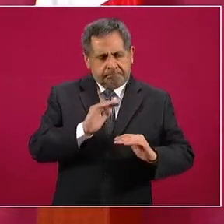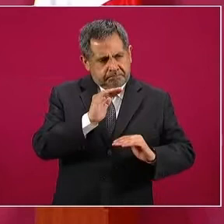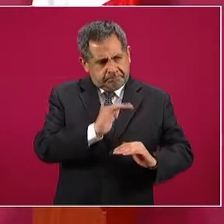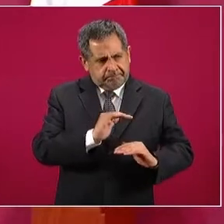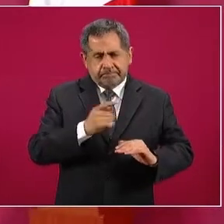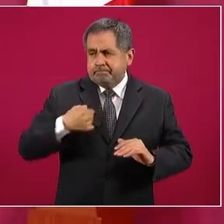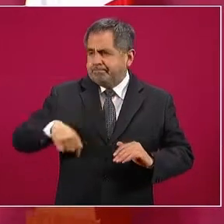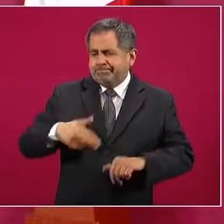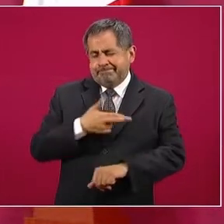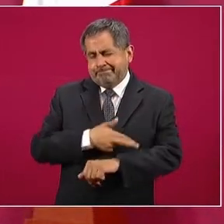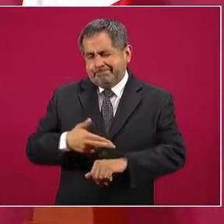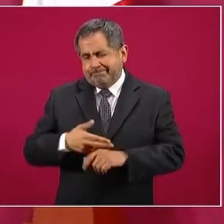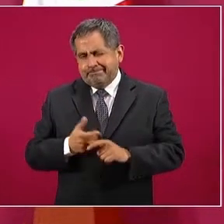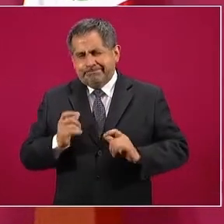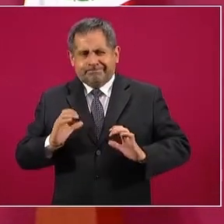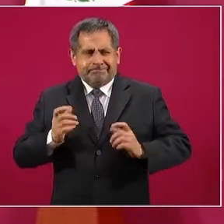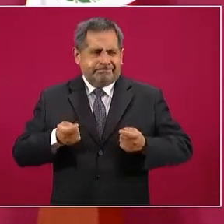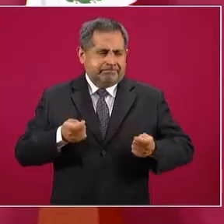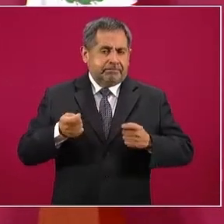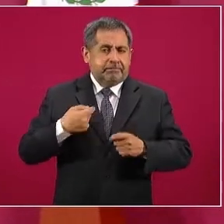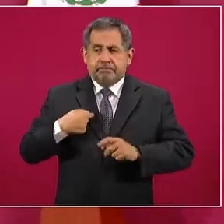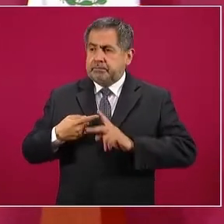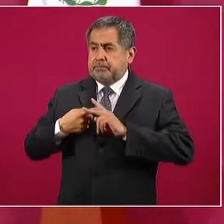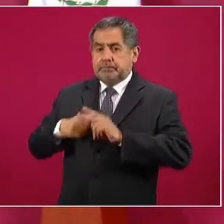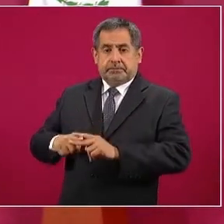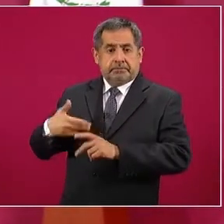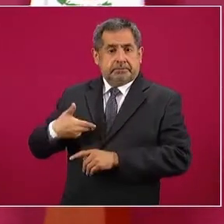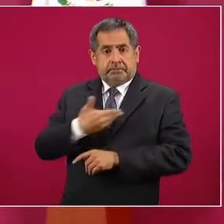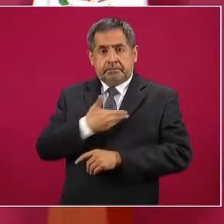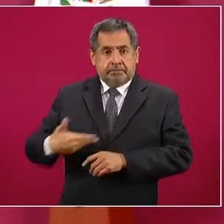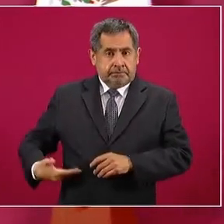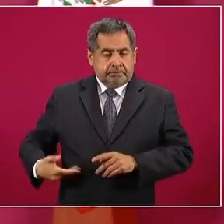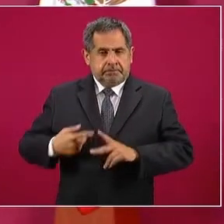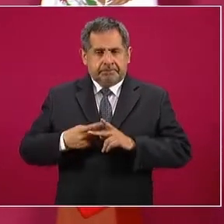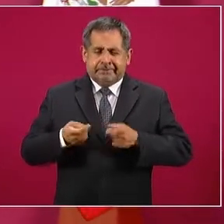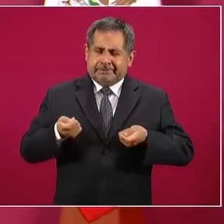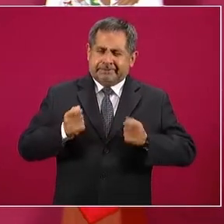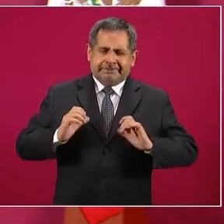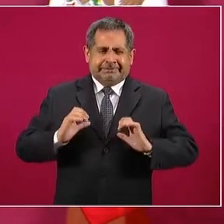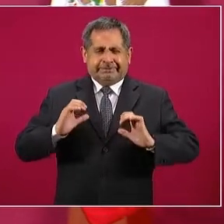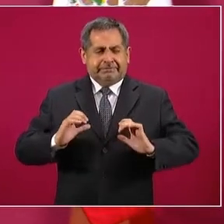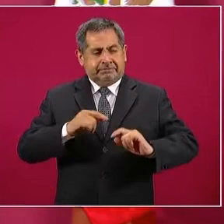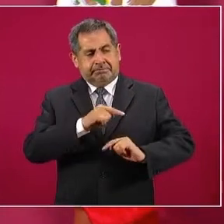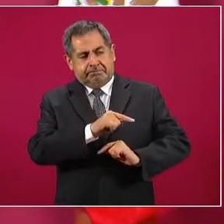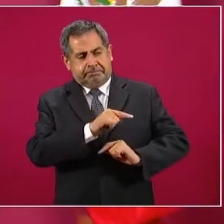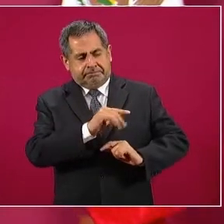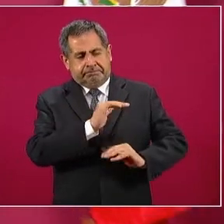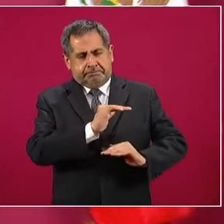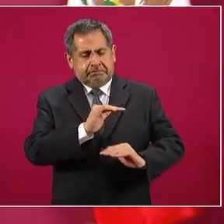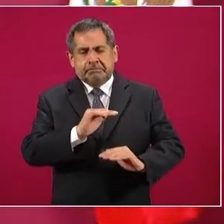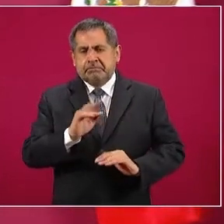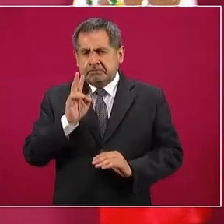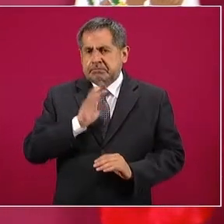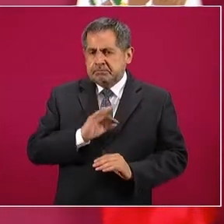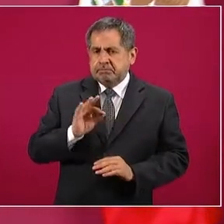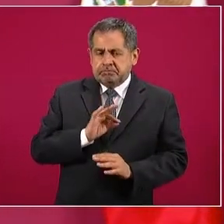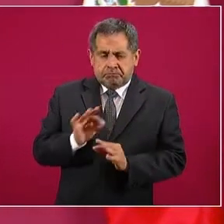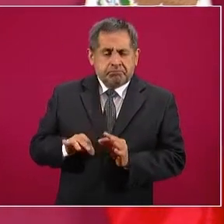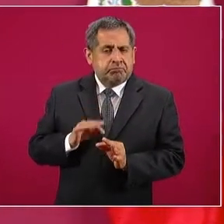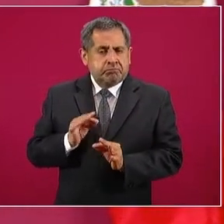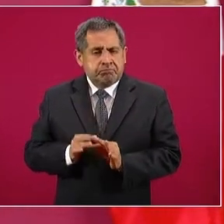procurando desde que llegamos al gobierno. Afortunadamente, hemos podido cumplir